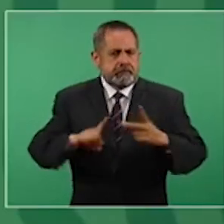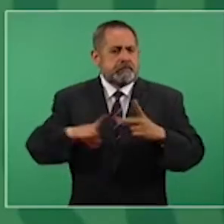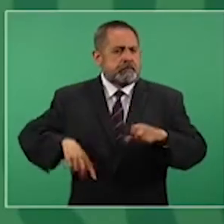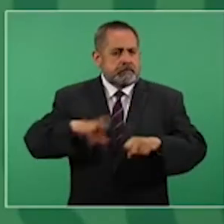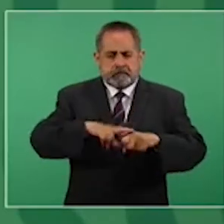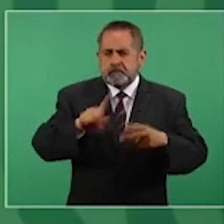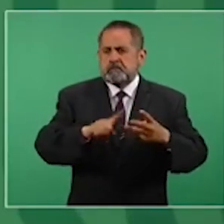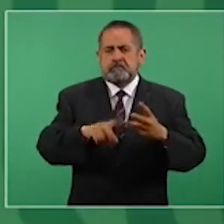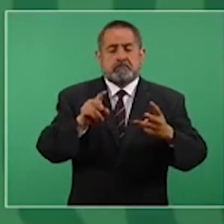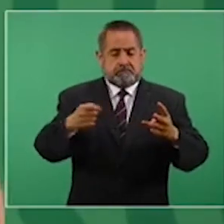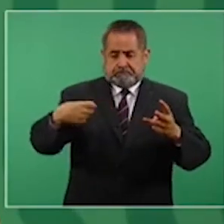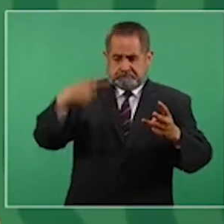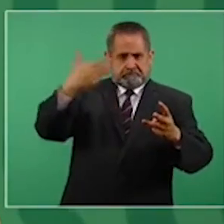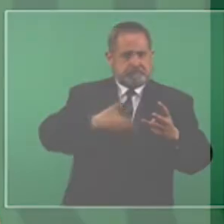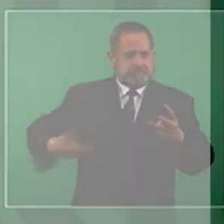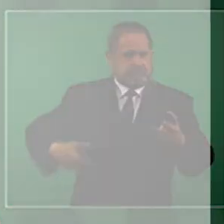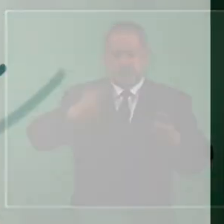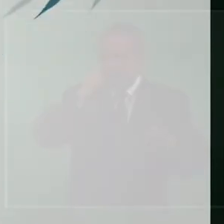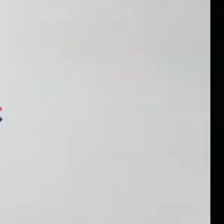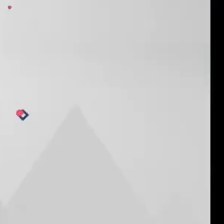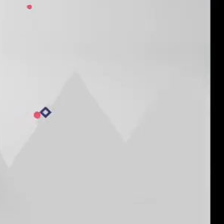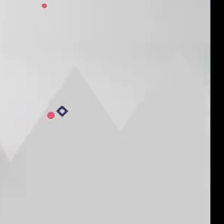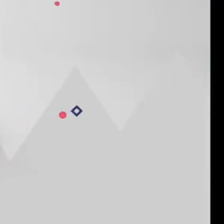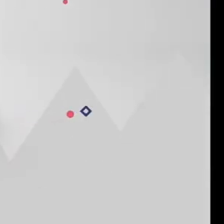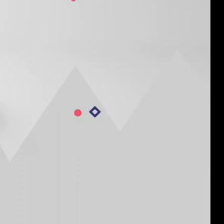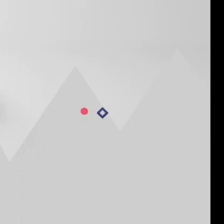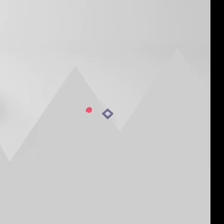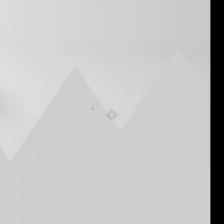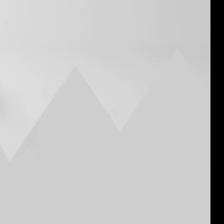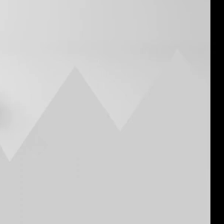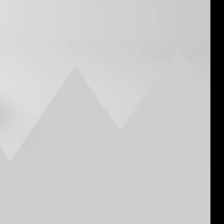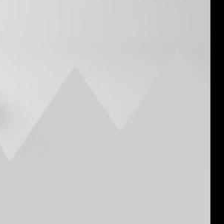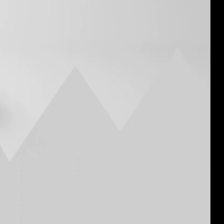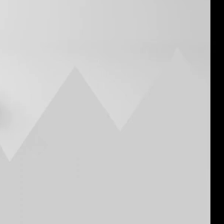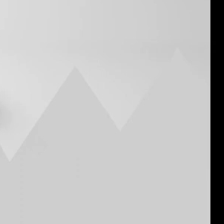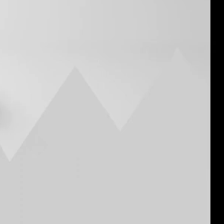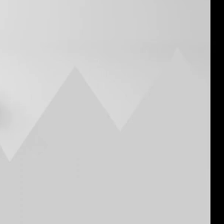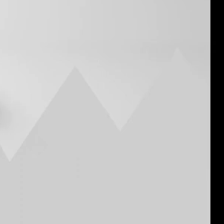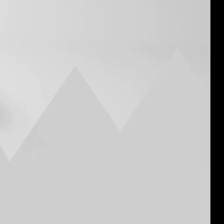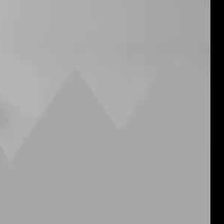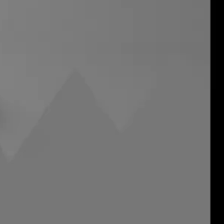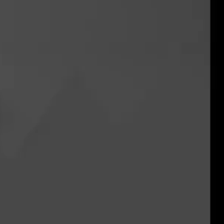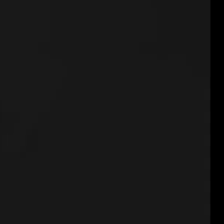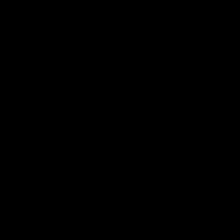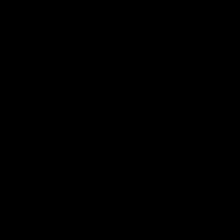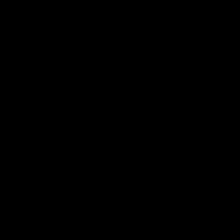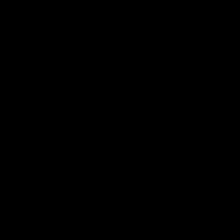sea el presidente de la República. Gracias por ver el video.